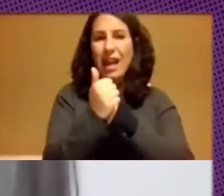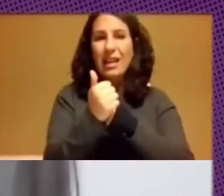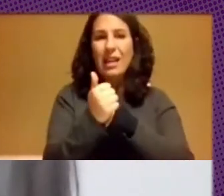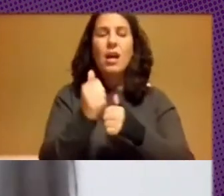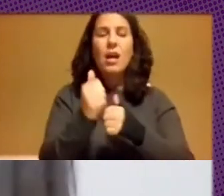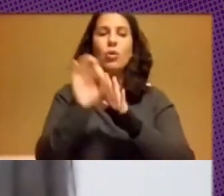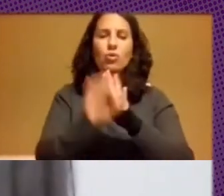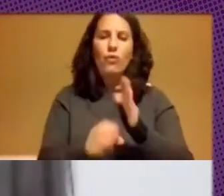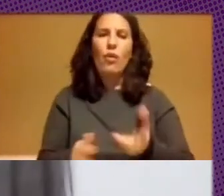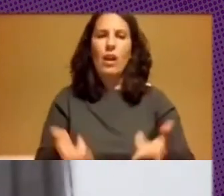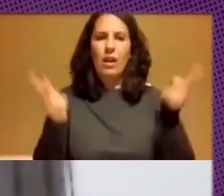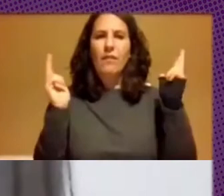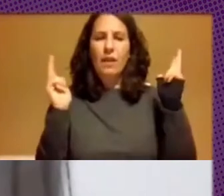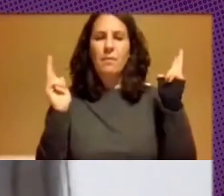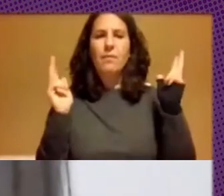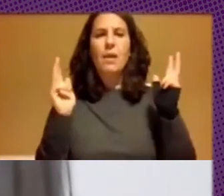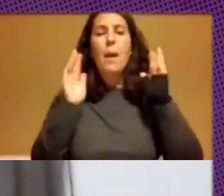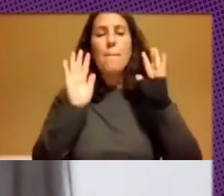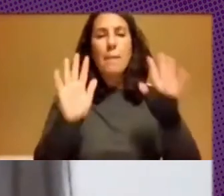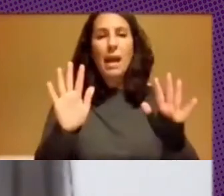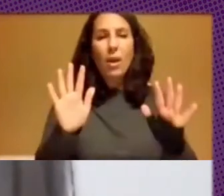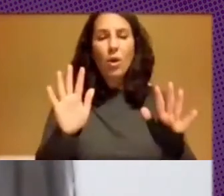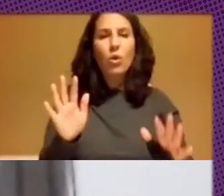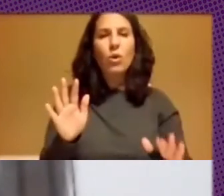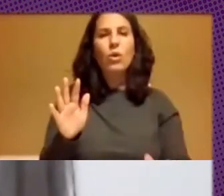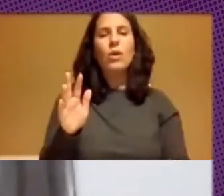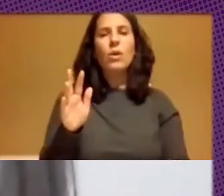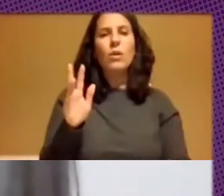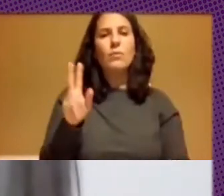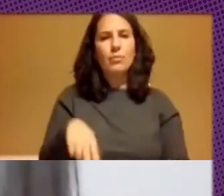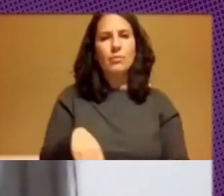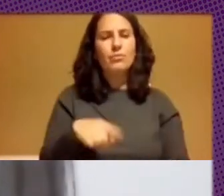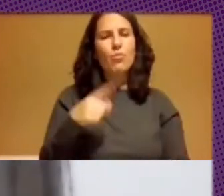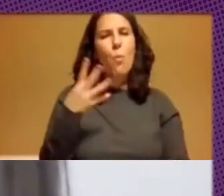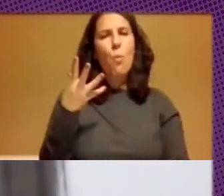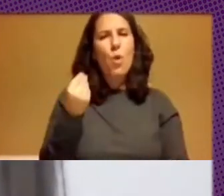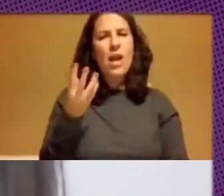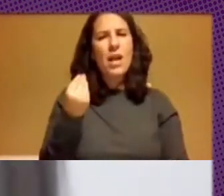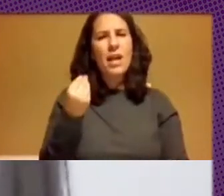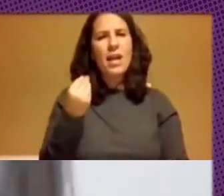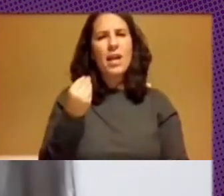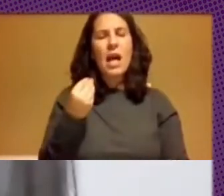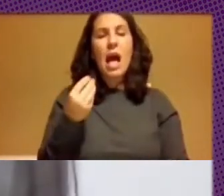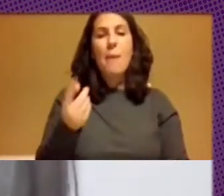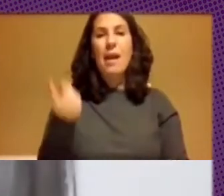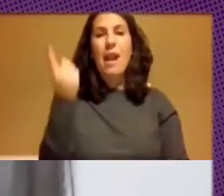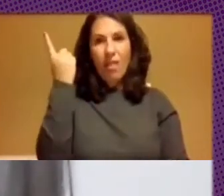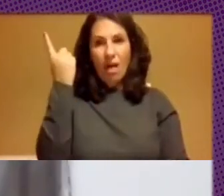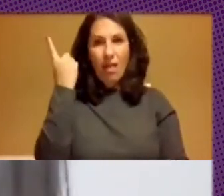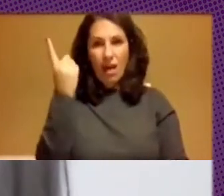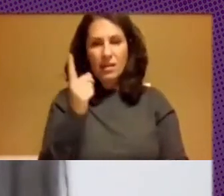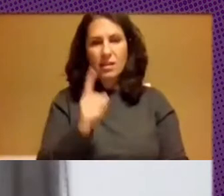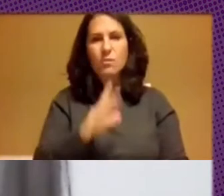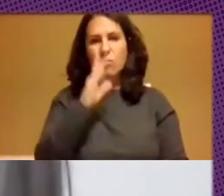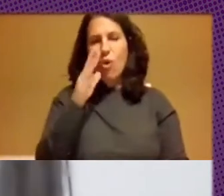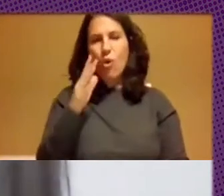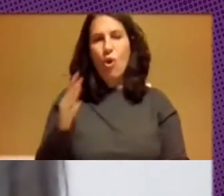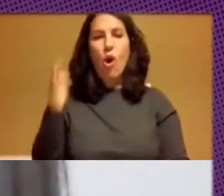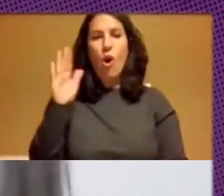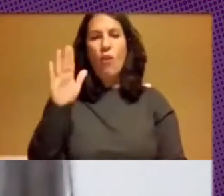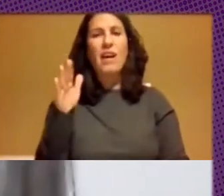software libre pero que están siendo muy amenazadas por las ofertas